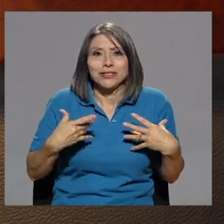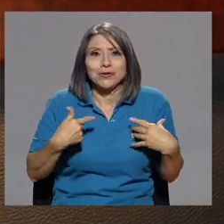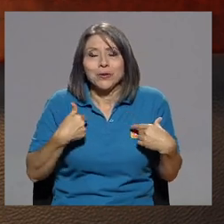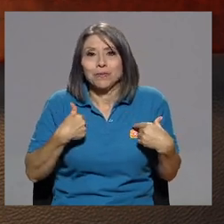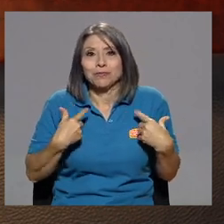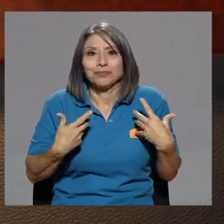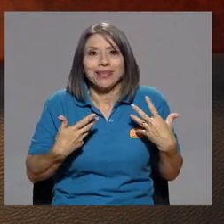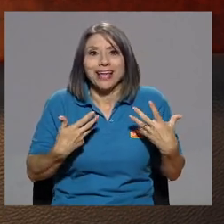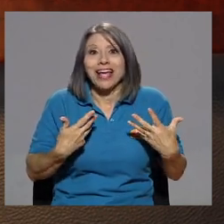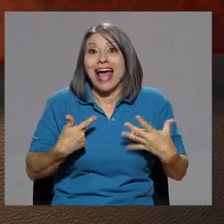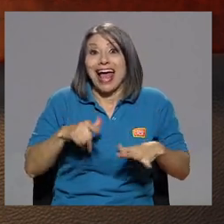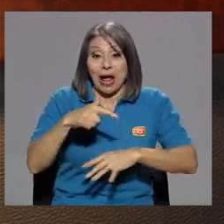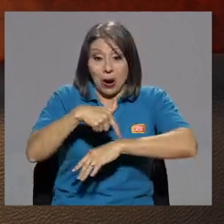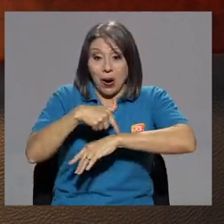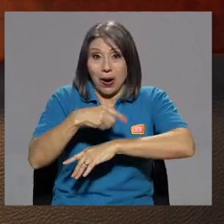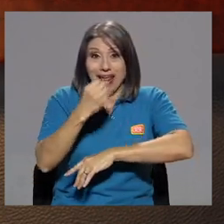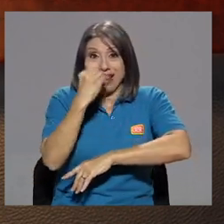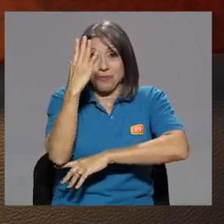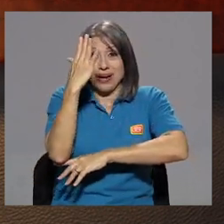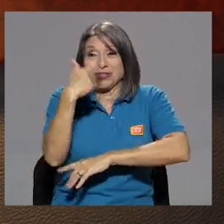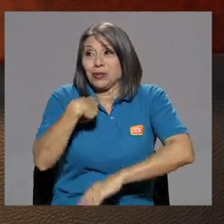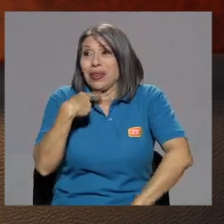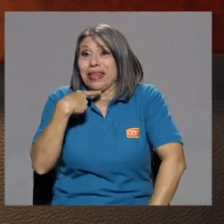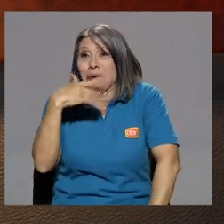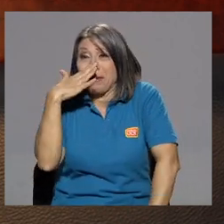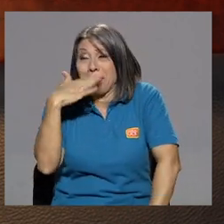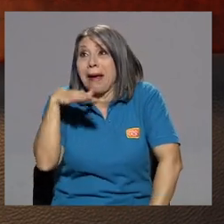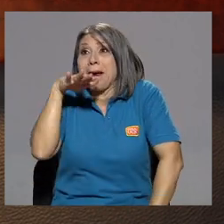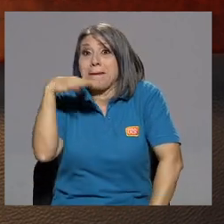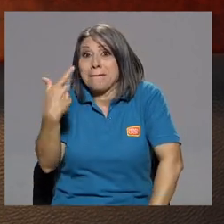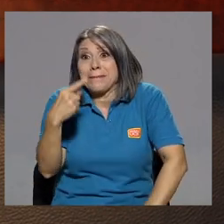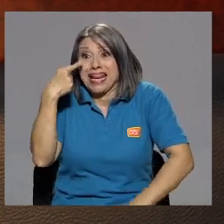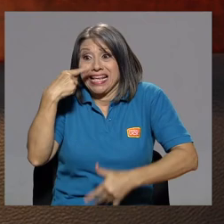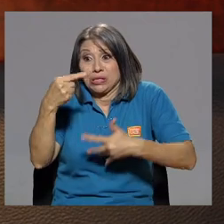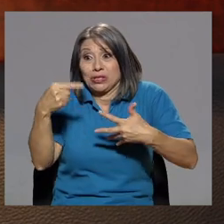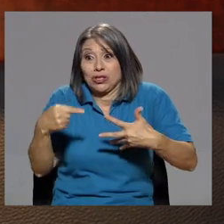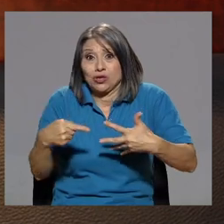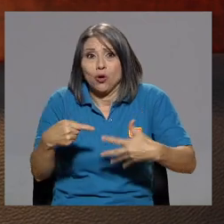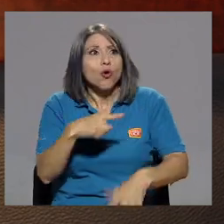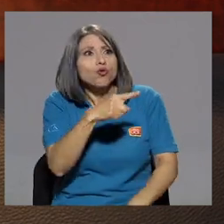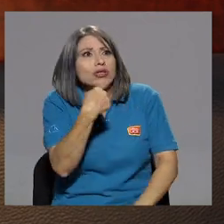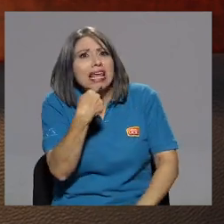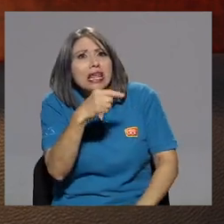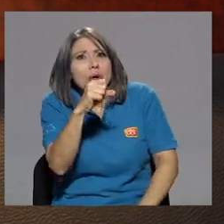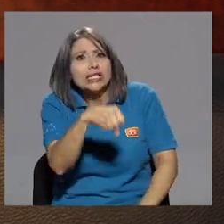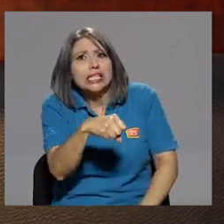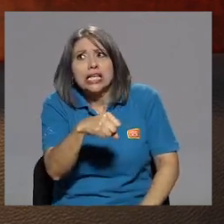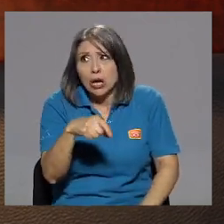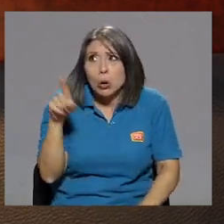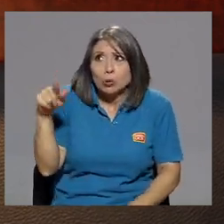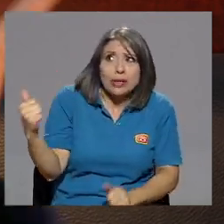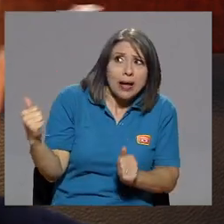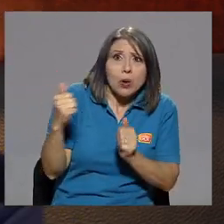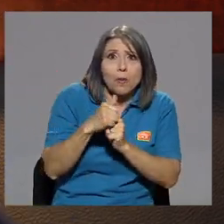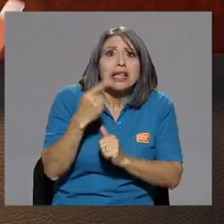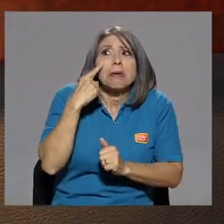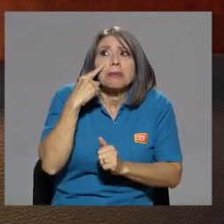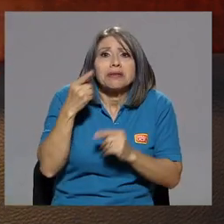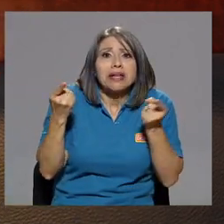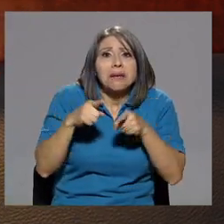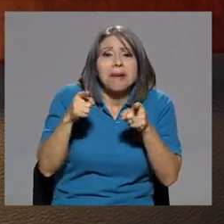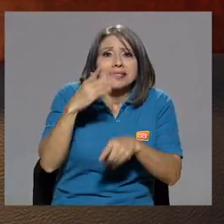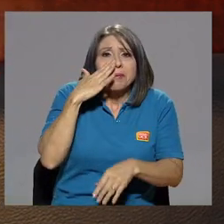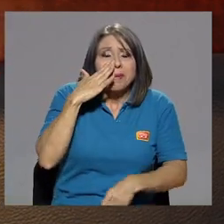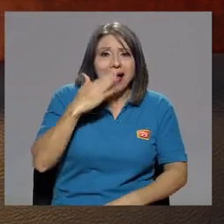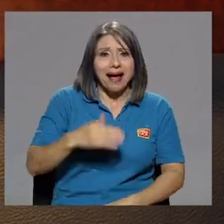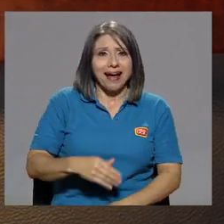con, al almuerzo, mamá, mira esto y esto. ¿Y usted qué digo? Que sí. Y yo, pues, usted me acompaña. Vamos a ver qué